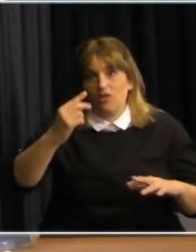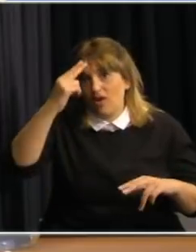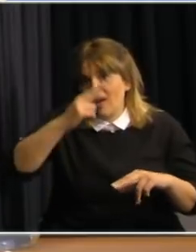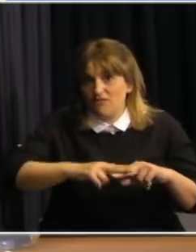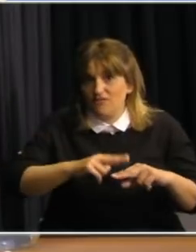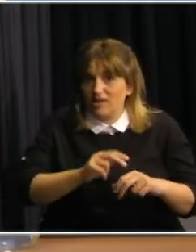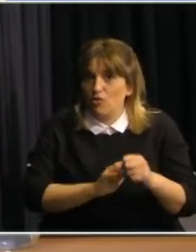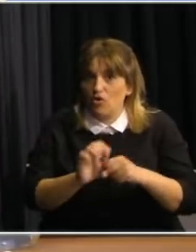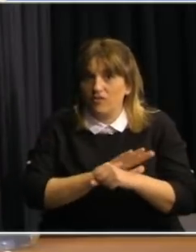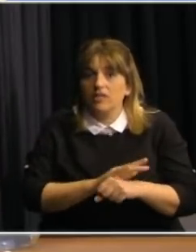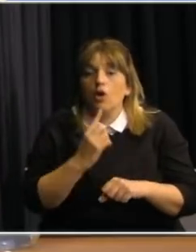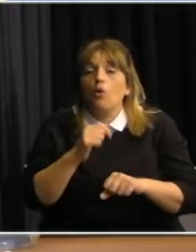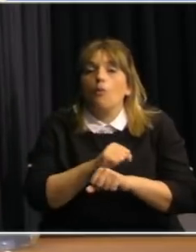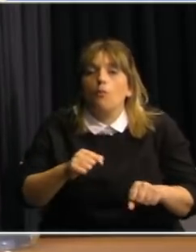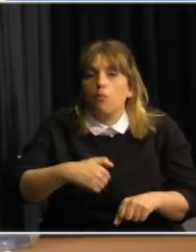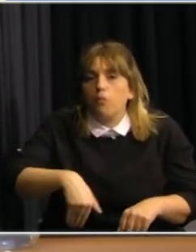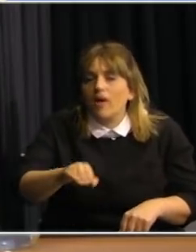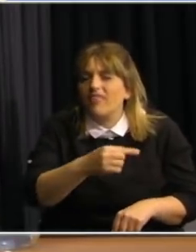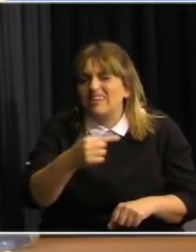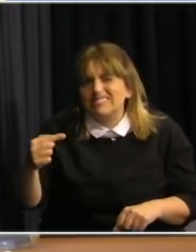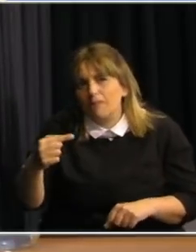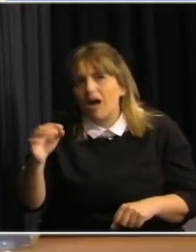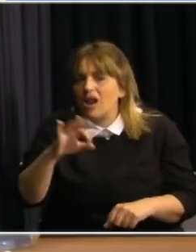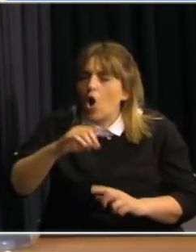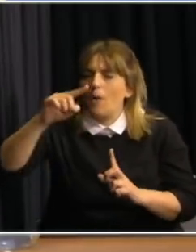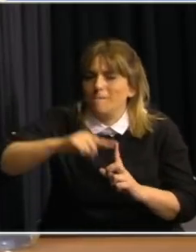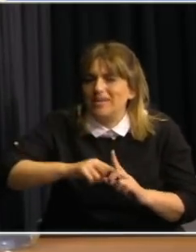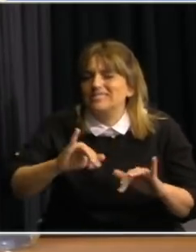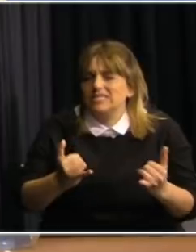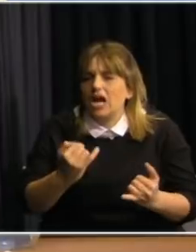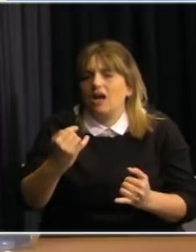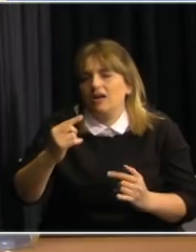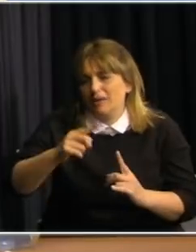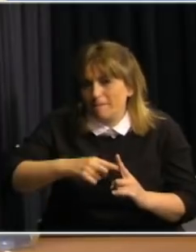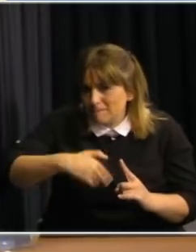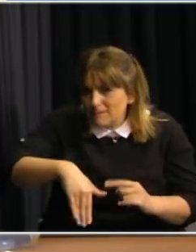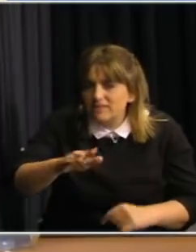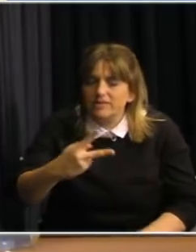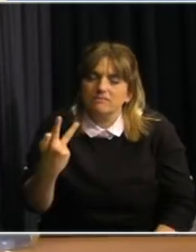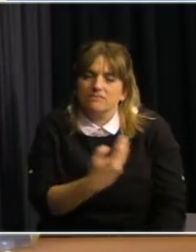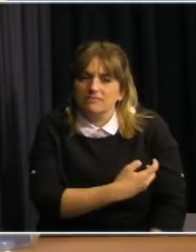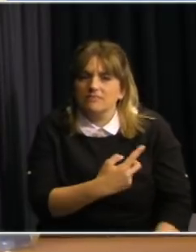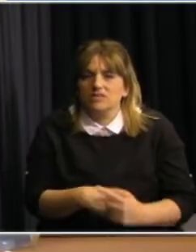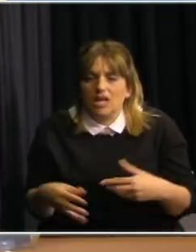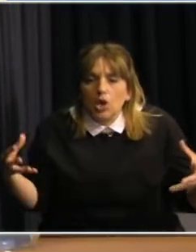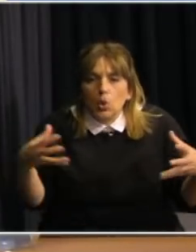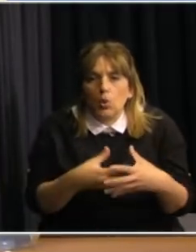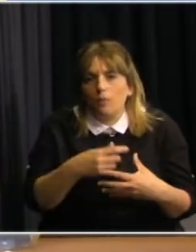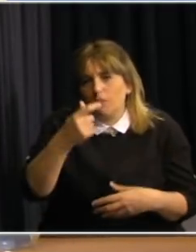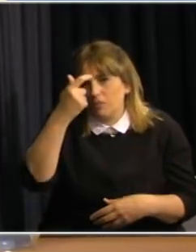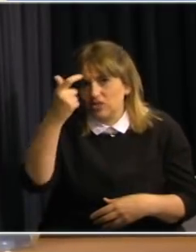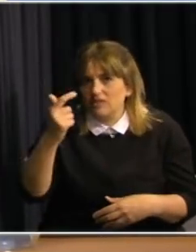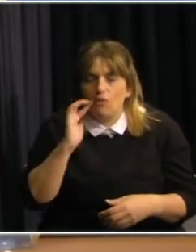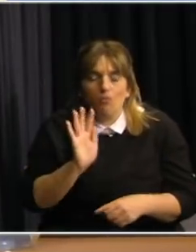de que es probable que en las próximas semanas o meses se disponga de ellas, del punto de vista científico, parece casi